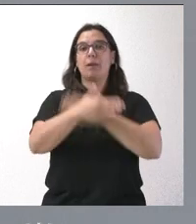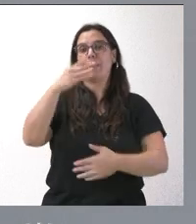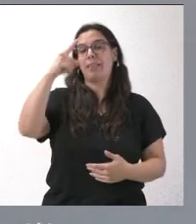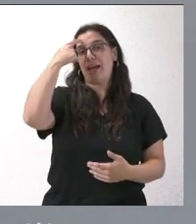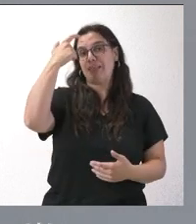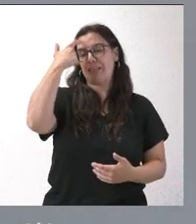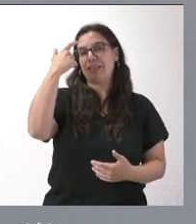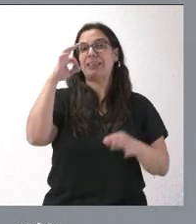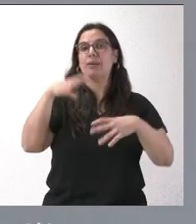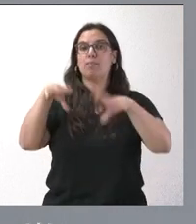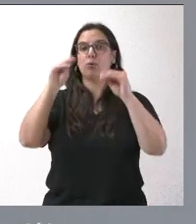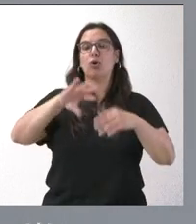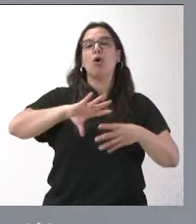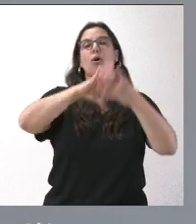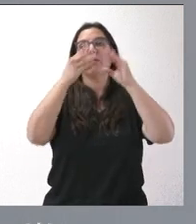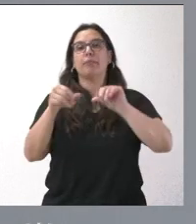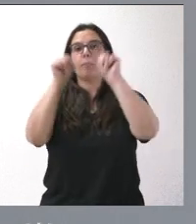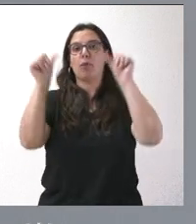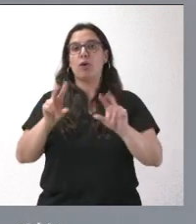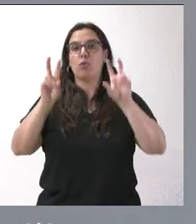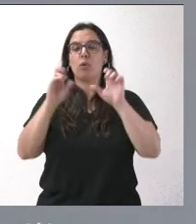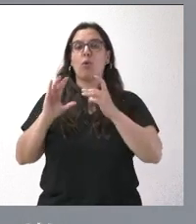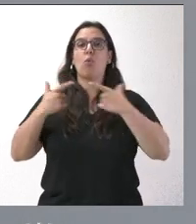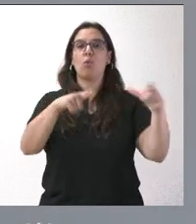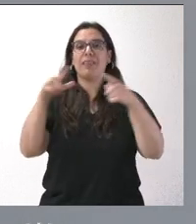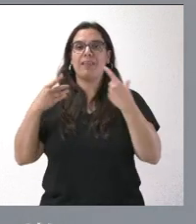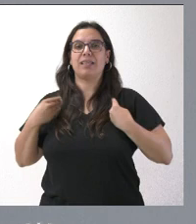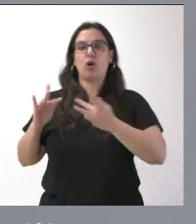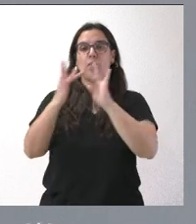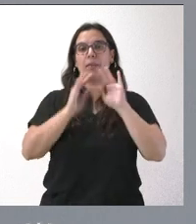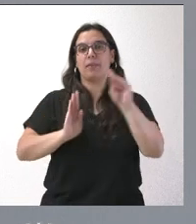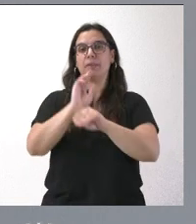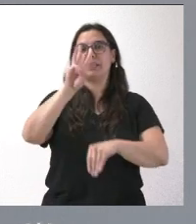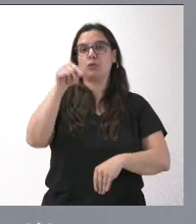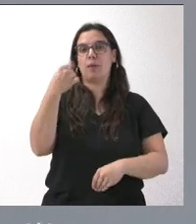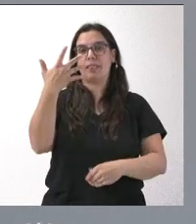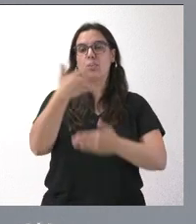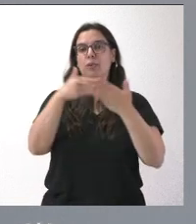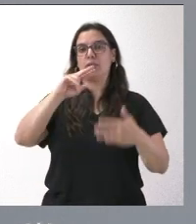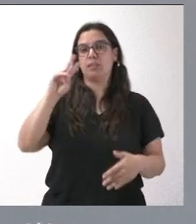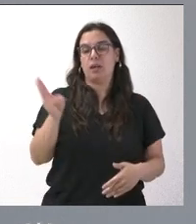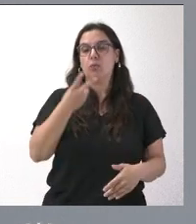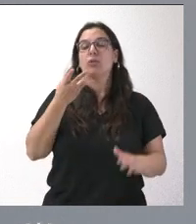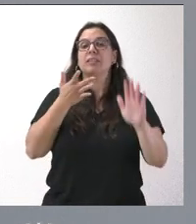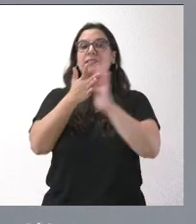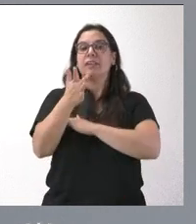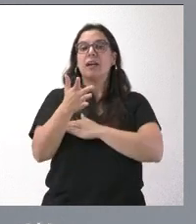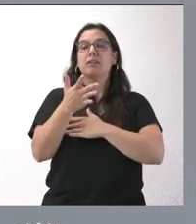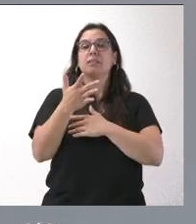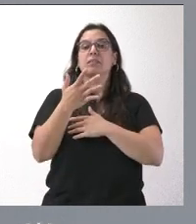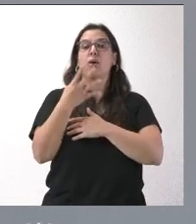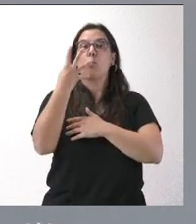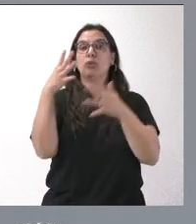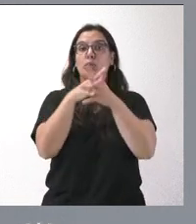Burgos al nuevo modelo de unidades de convivencia con una inversión de 3,5 millones de euros. Se van a instalar cuatro de estas